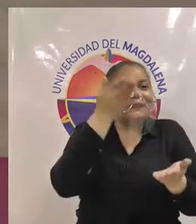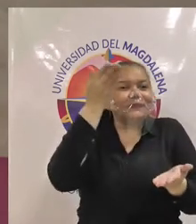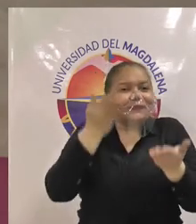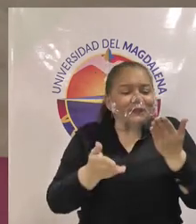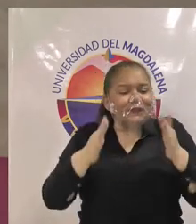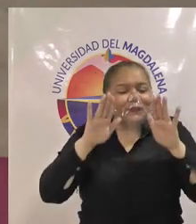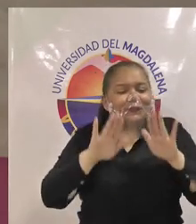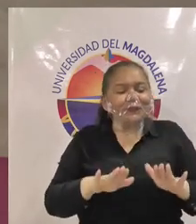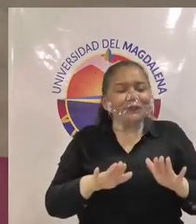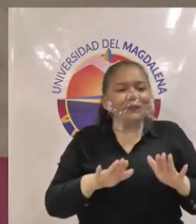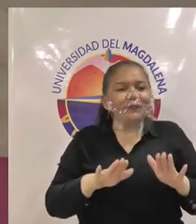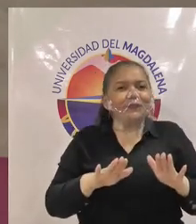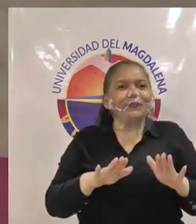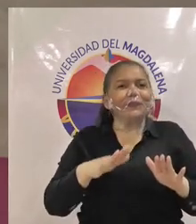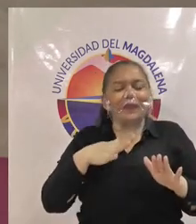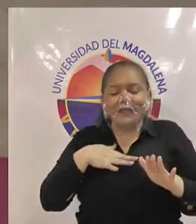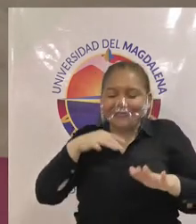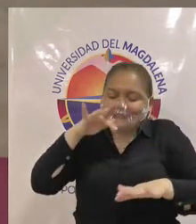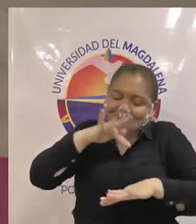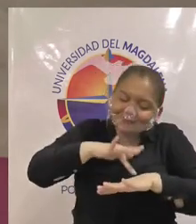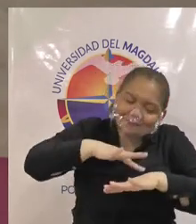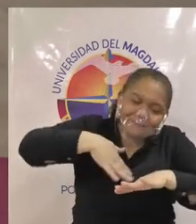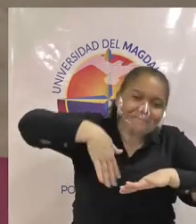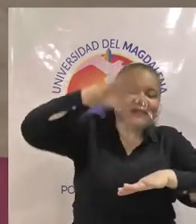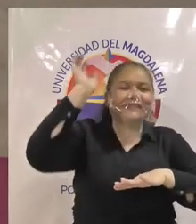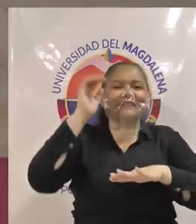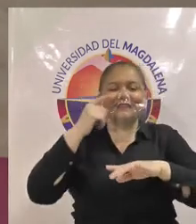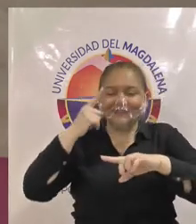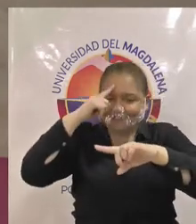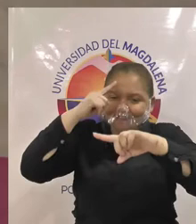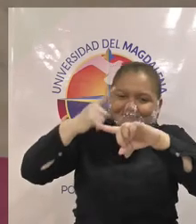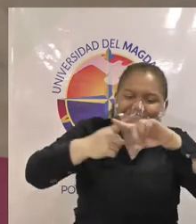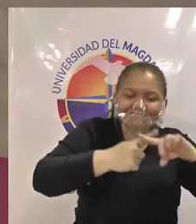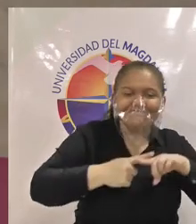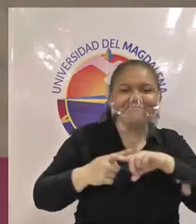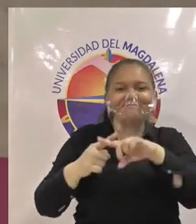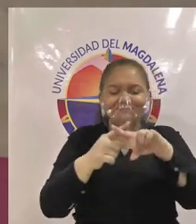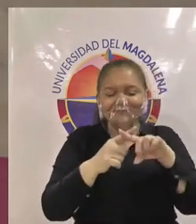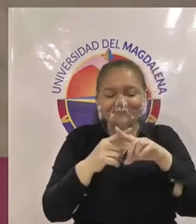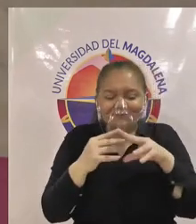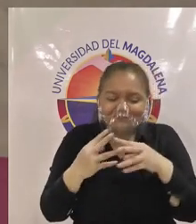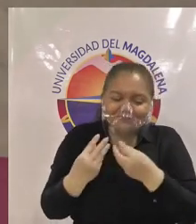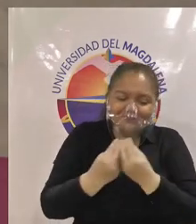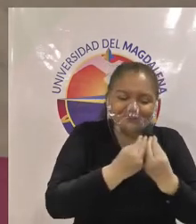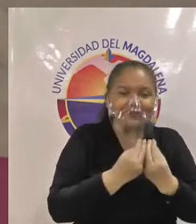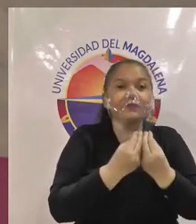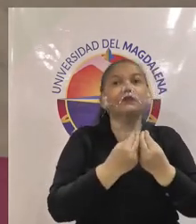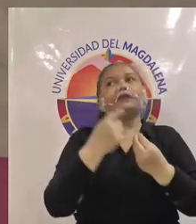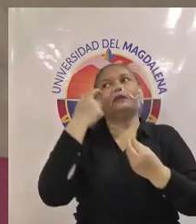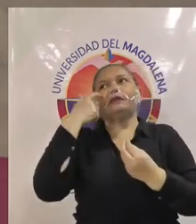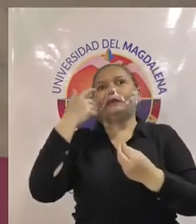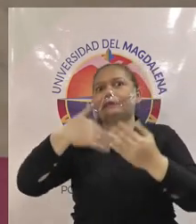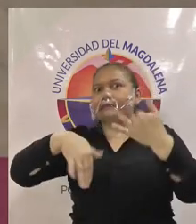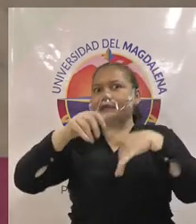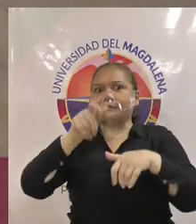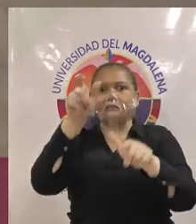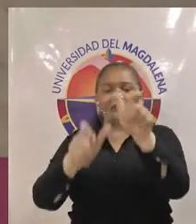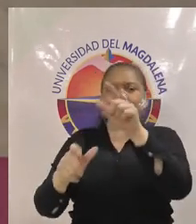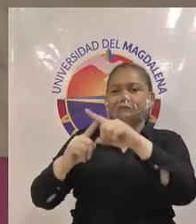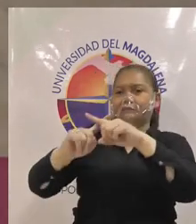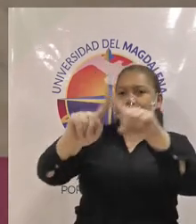soportar este peso es el trabajo en equipo construir a través de las diferencias que en realidad es demasiado importante